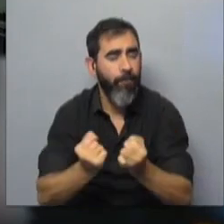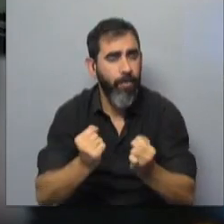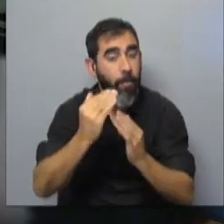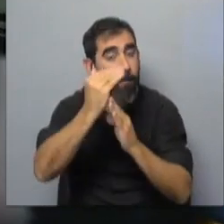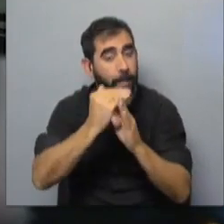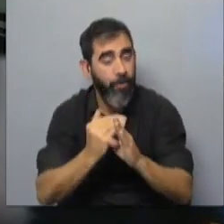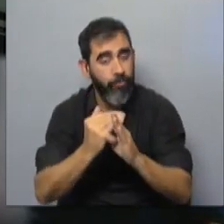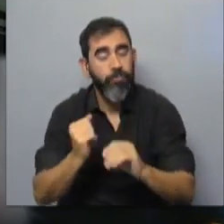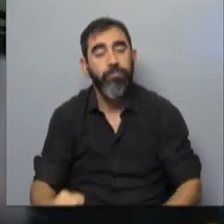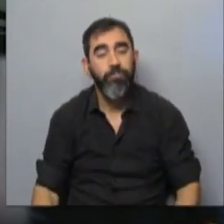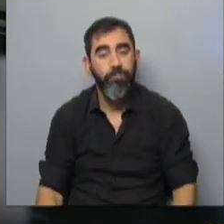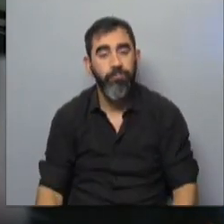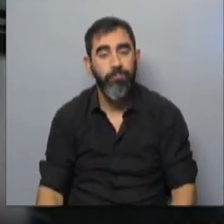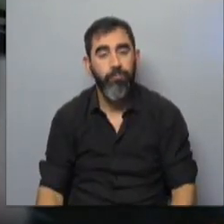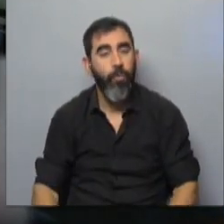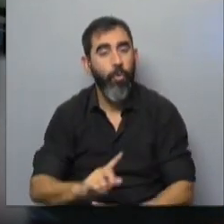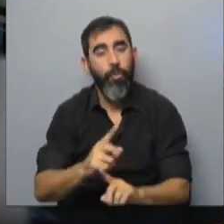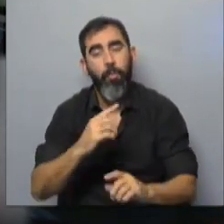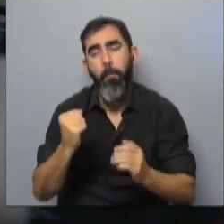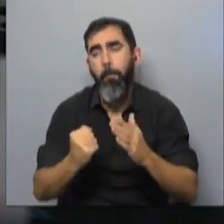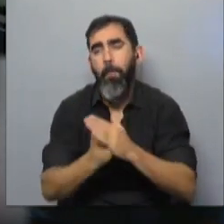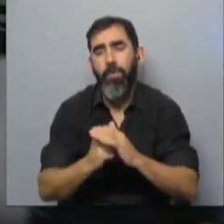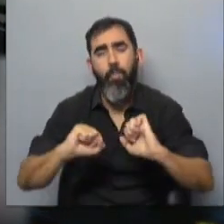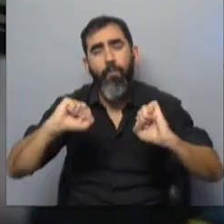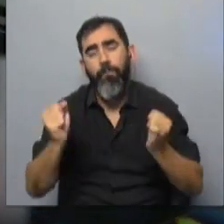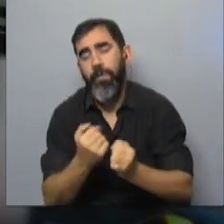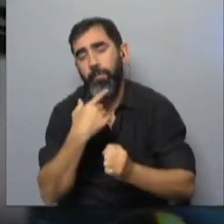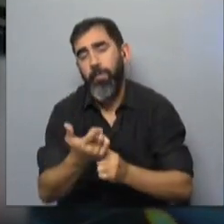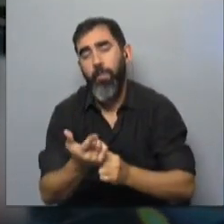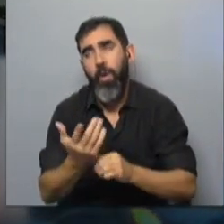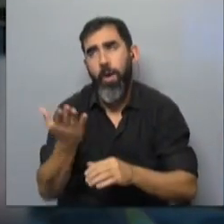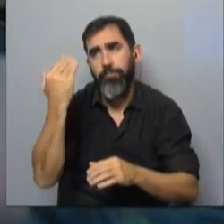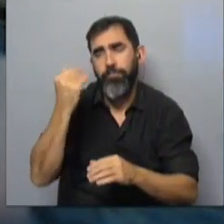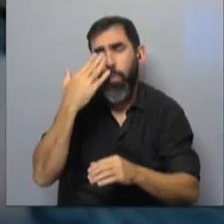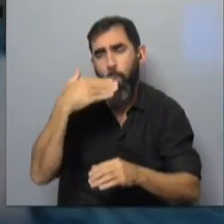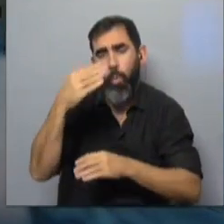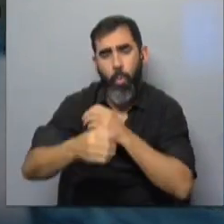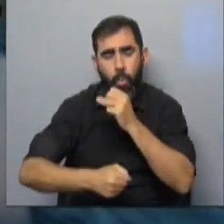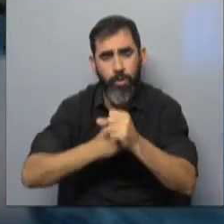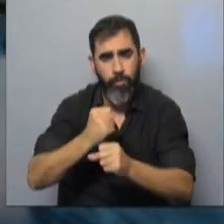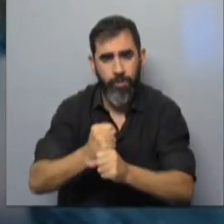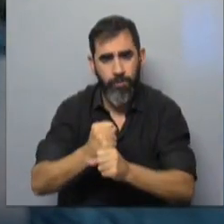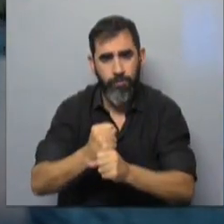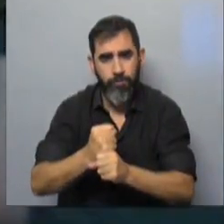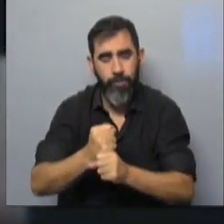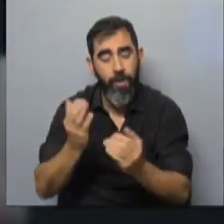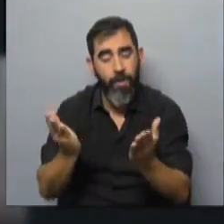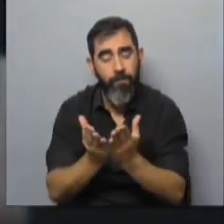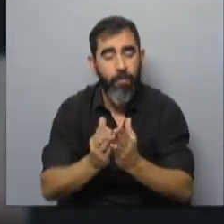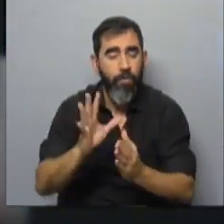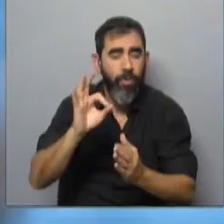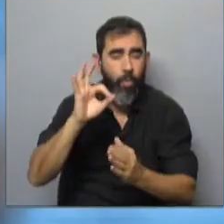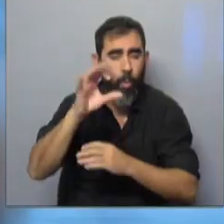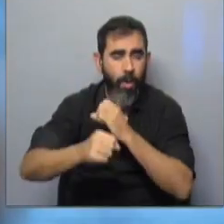descendido, ya no ocurren temperaturas máximas tan frías como hace en los últimos, hecho un estudio en 40, 50